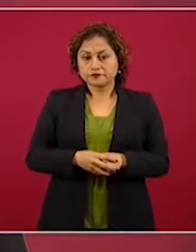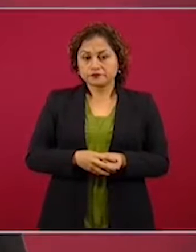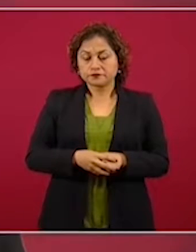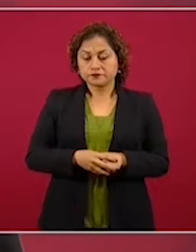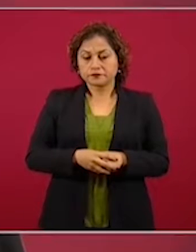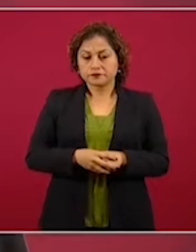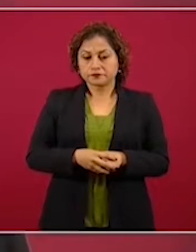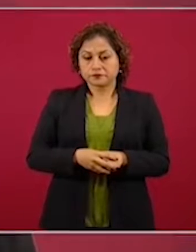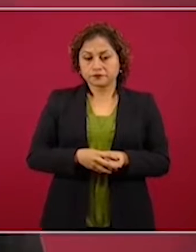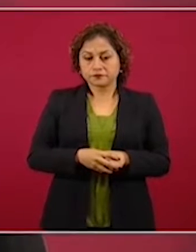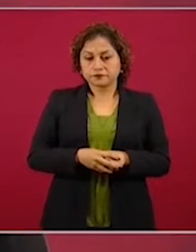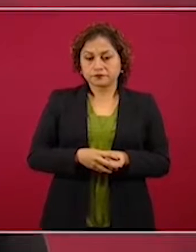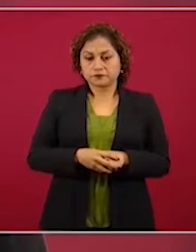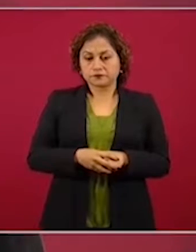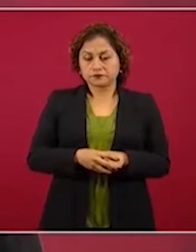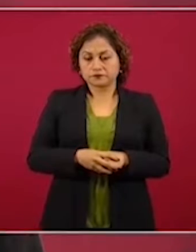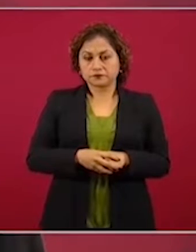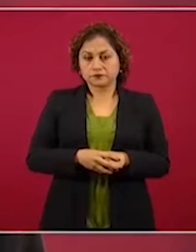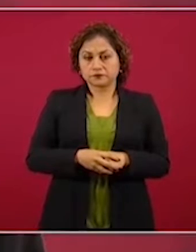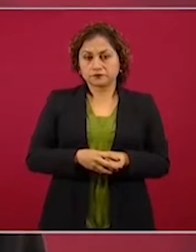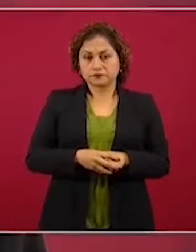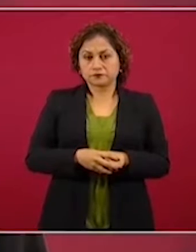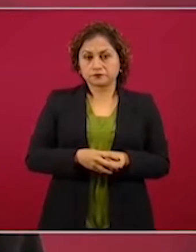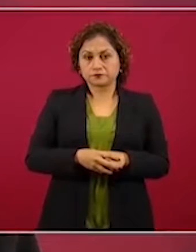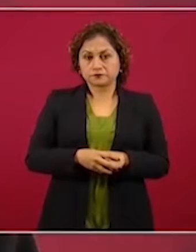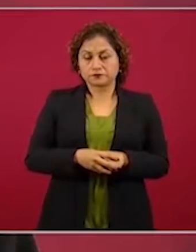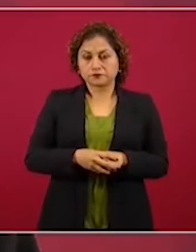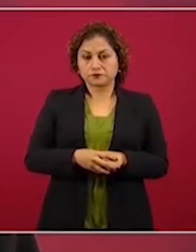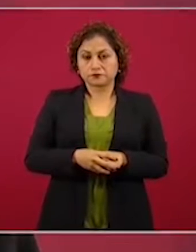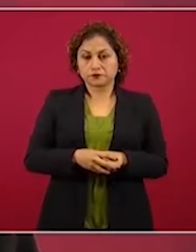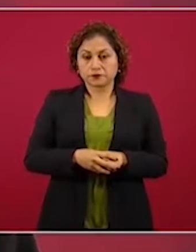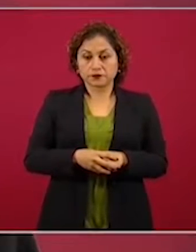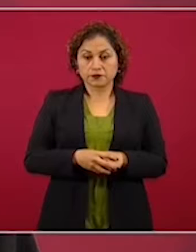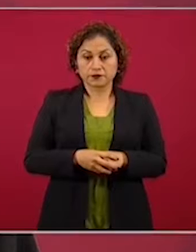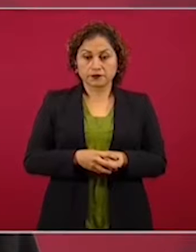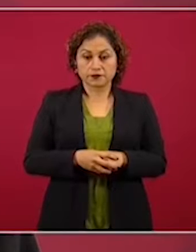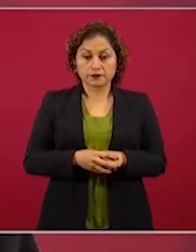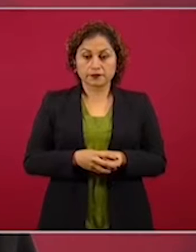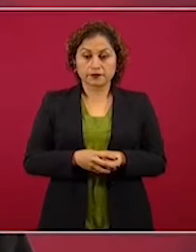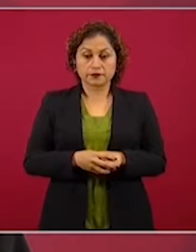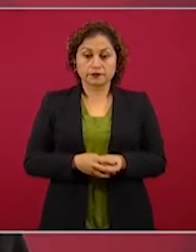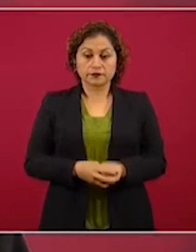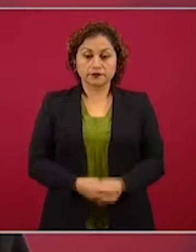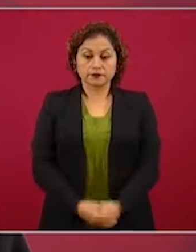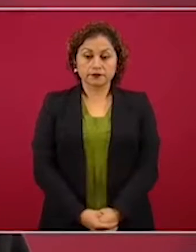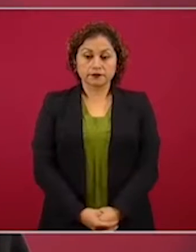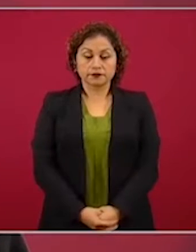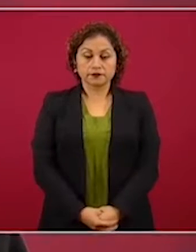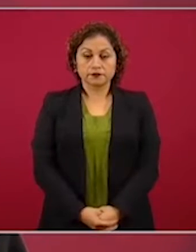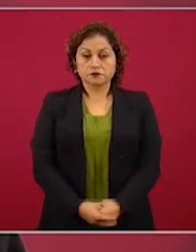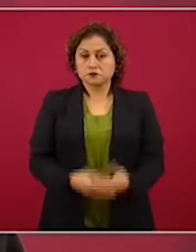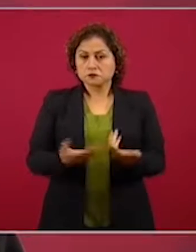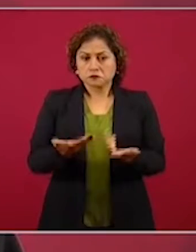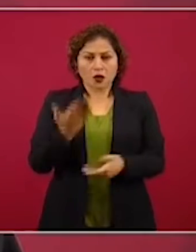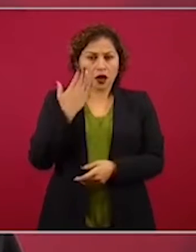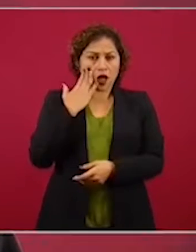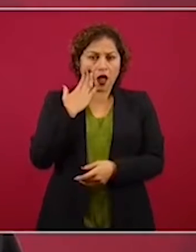muy fraterna,